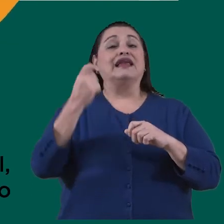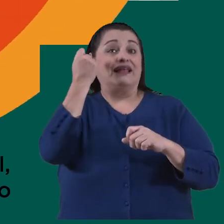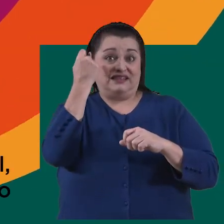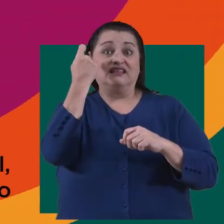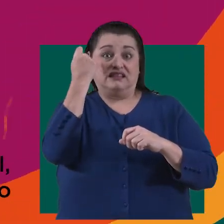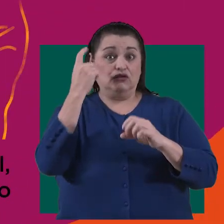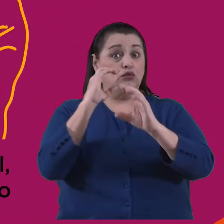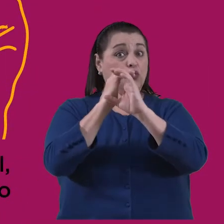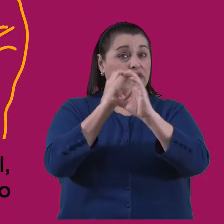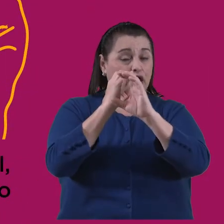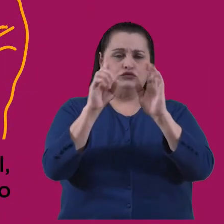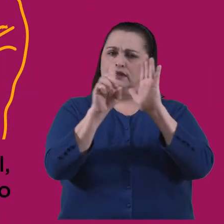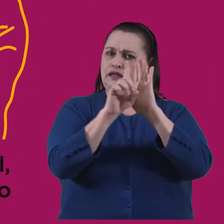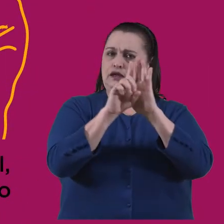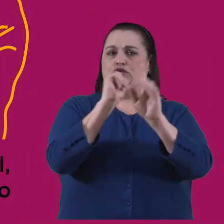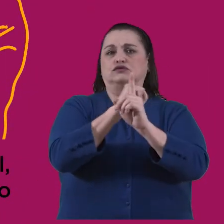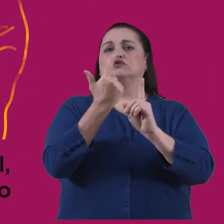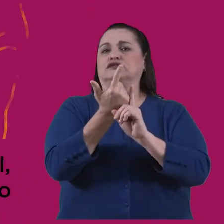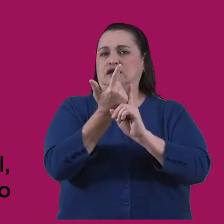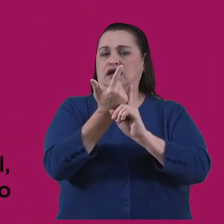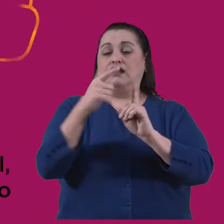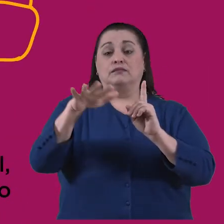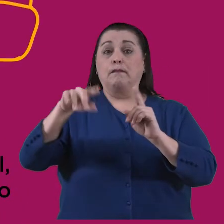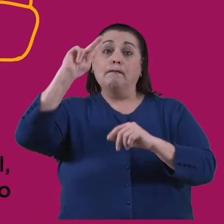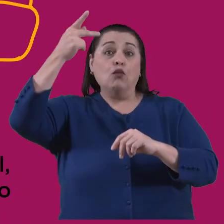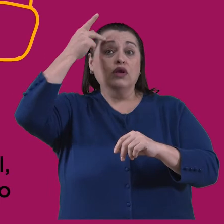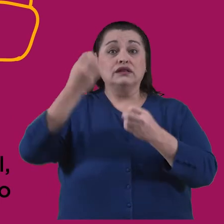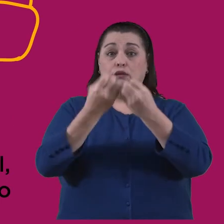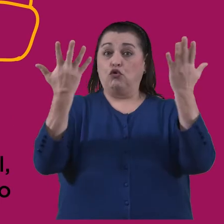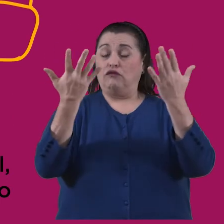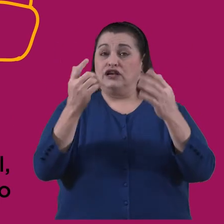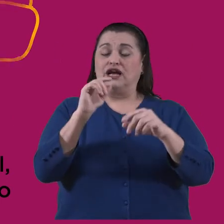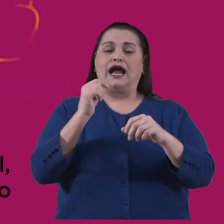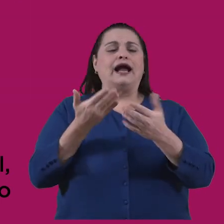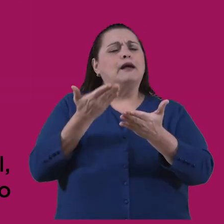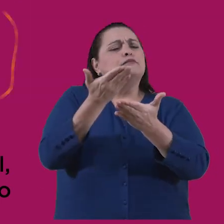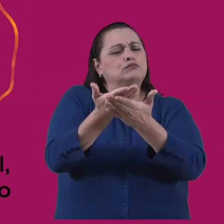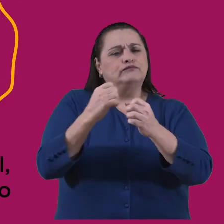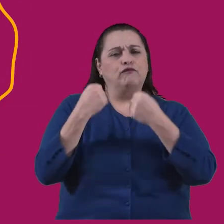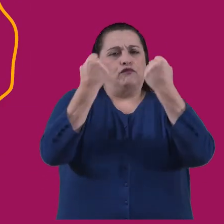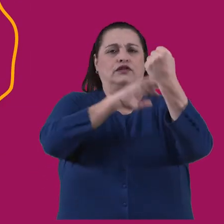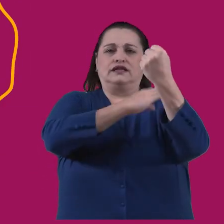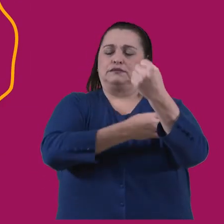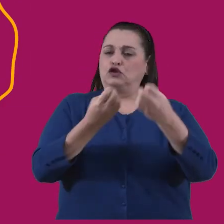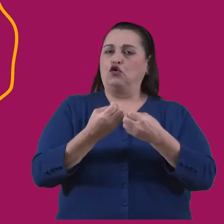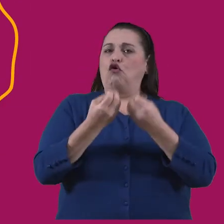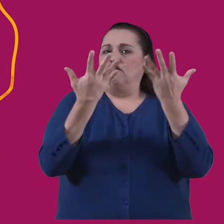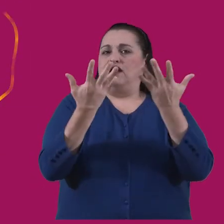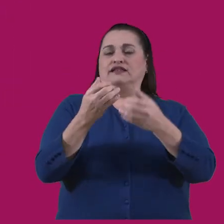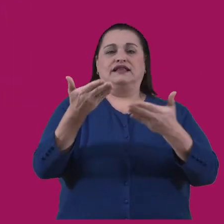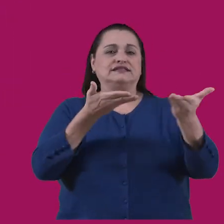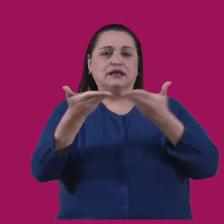Entendiendo los cuidados como un derecho social. Esta política pública apuesta por el fortalecimiento de la oferta de